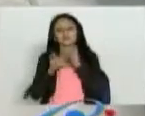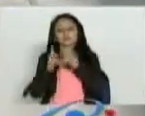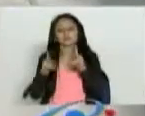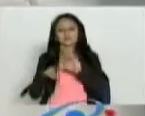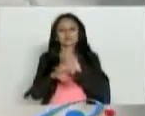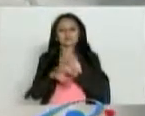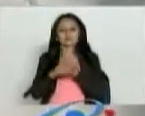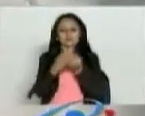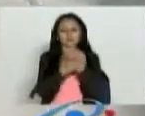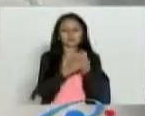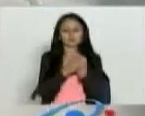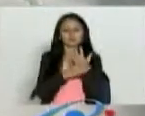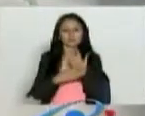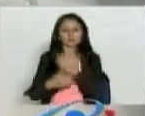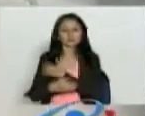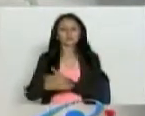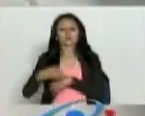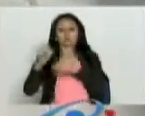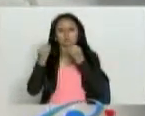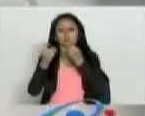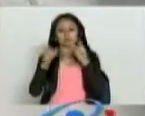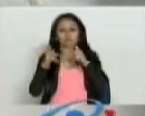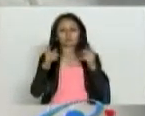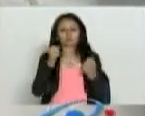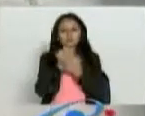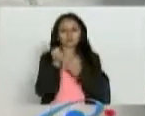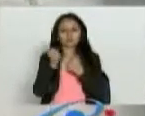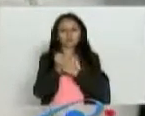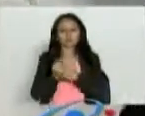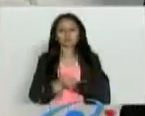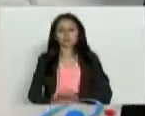afortunadamente, nos apoyan mucho con este espacio.